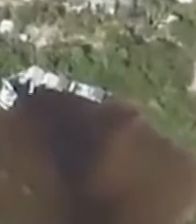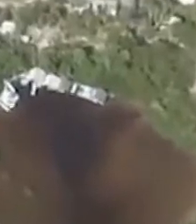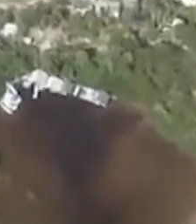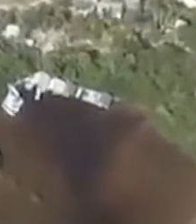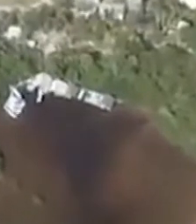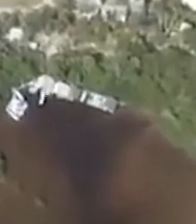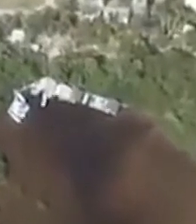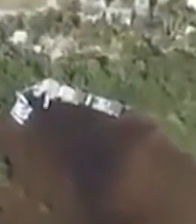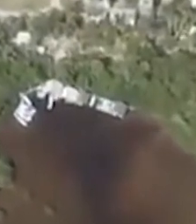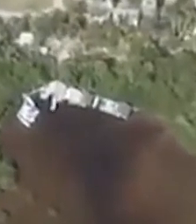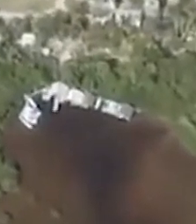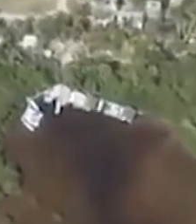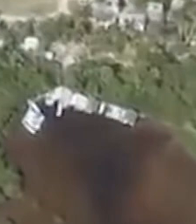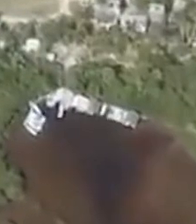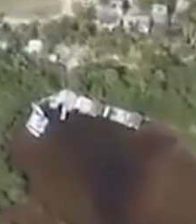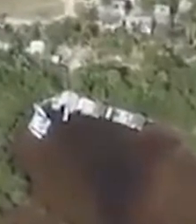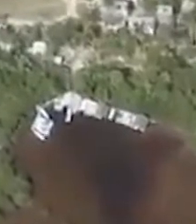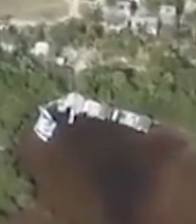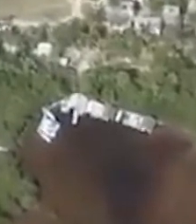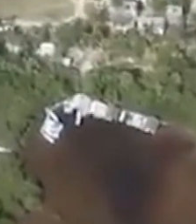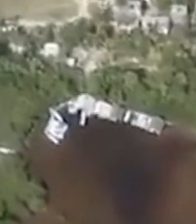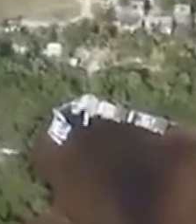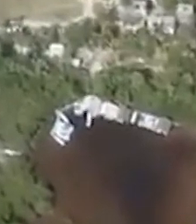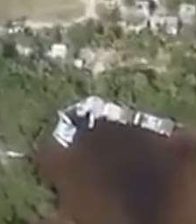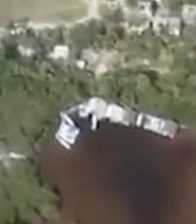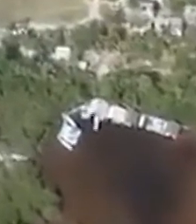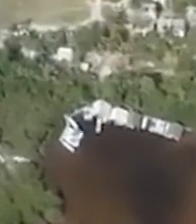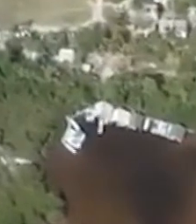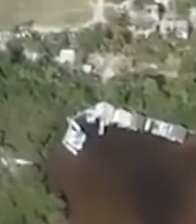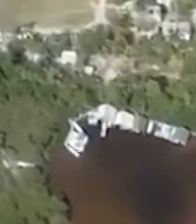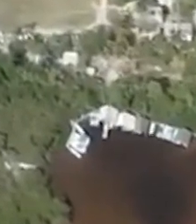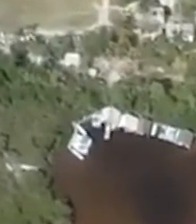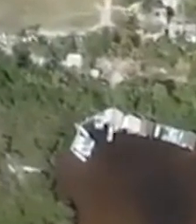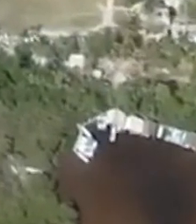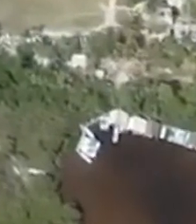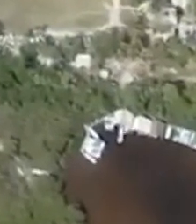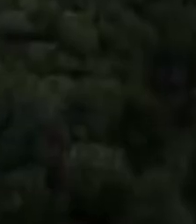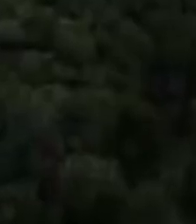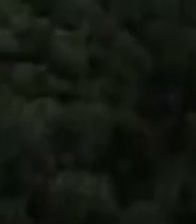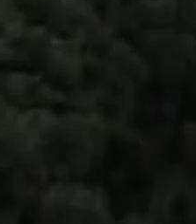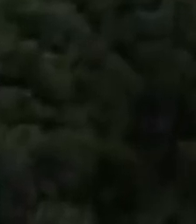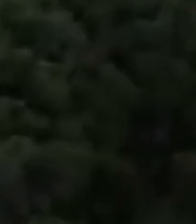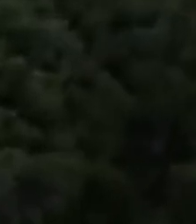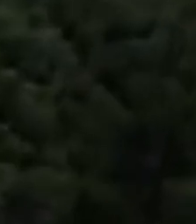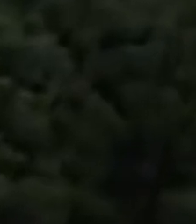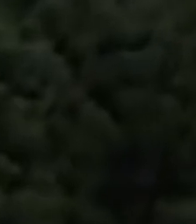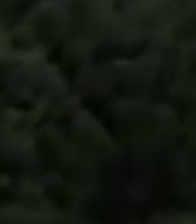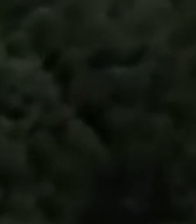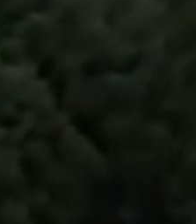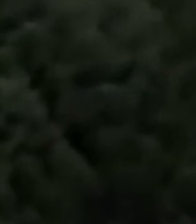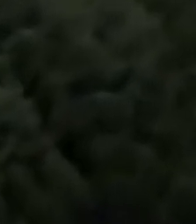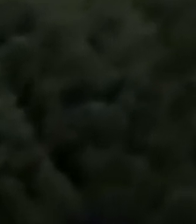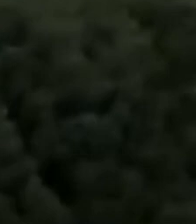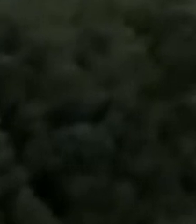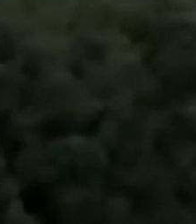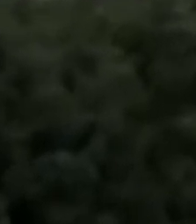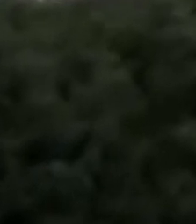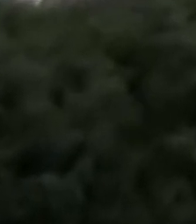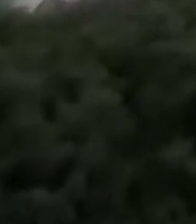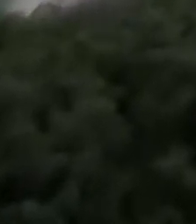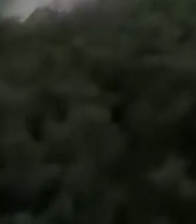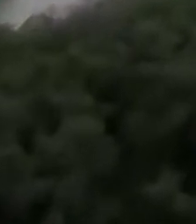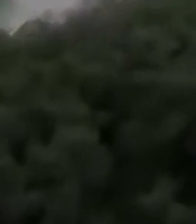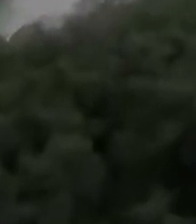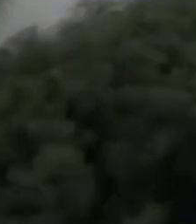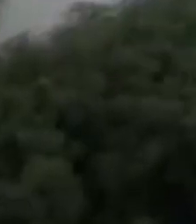65 millones de años cayó en la Tierra el meteorito que acabó con los dinosaurios y permitió la evolución del ser